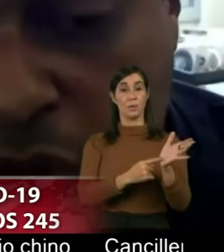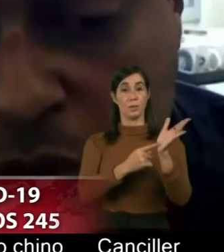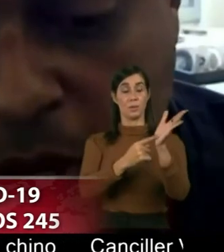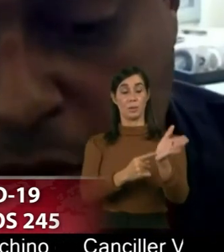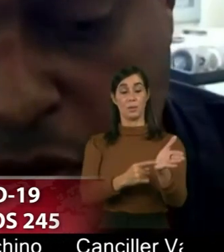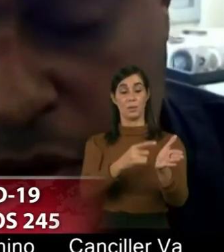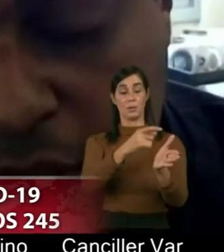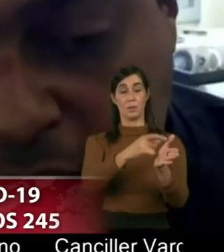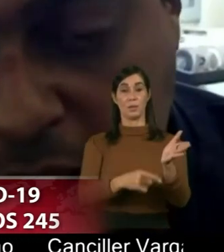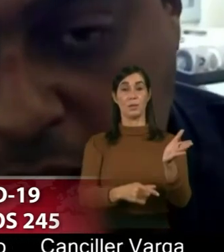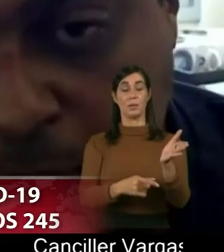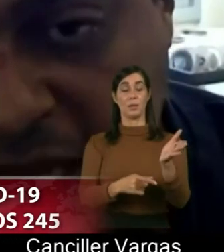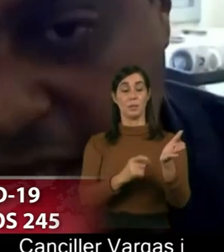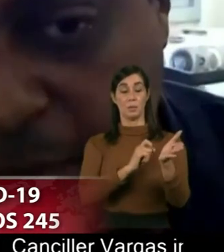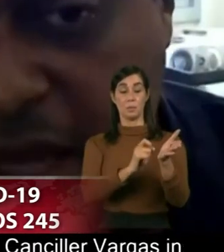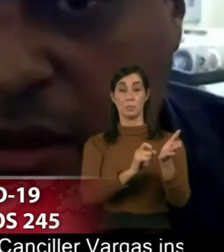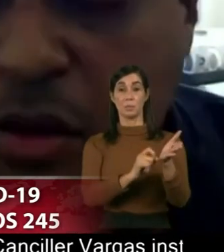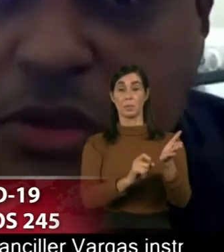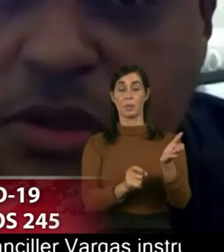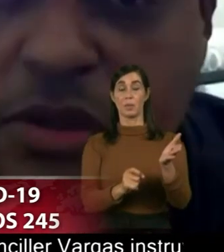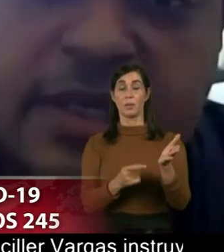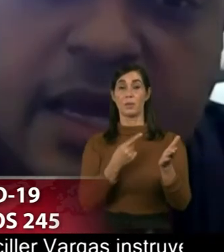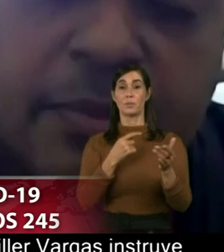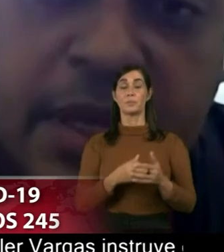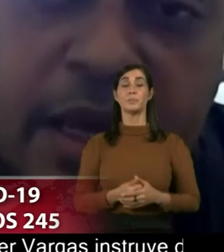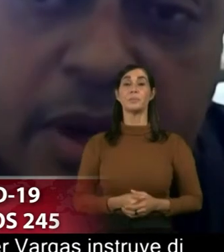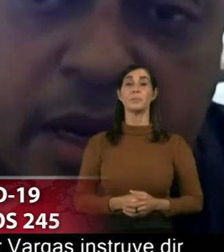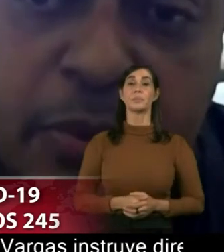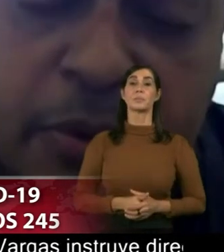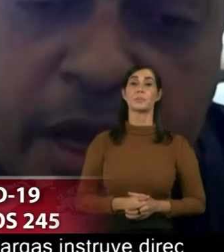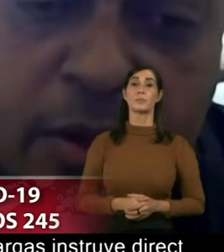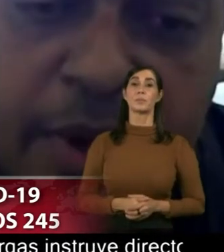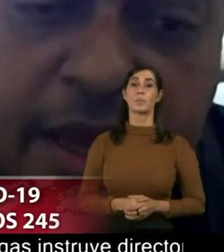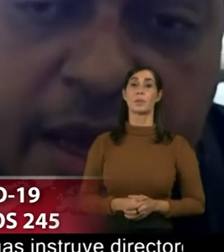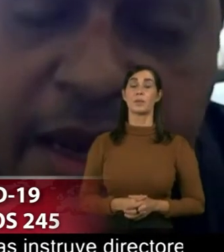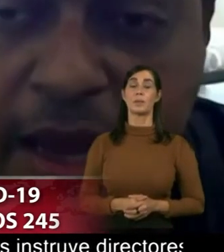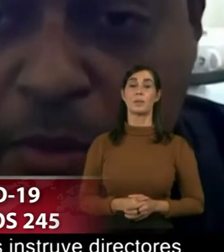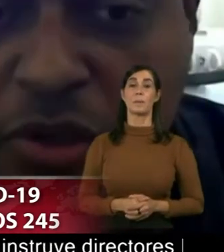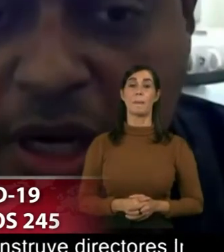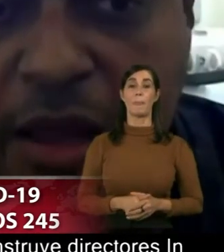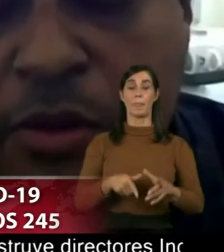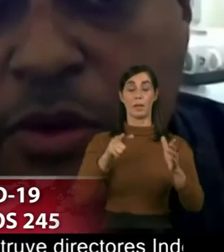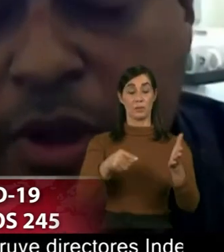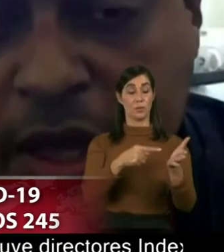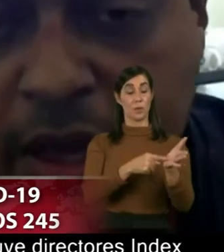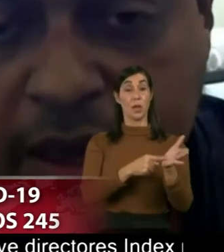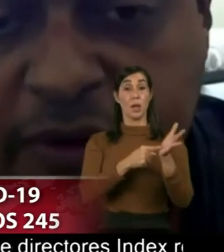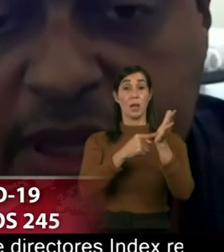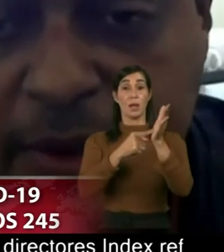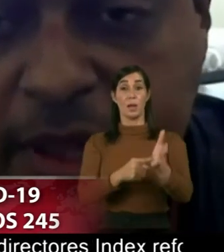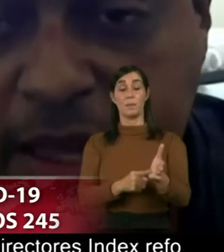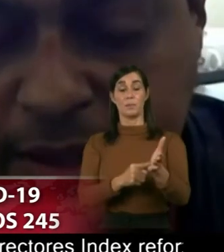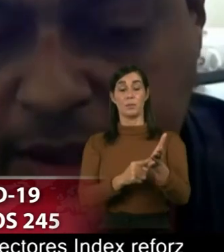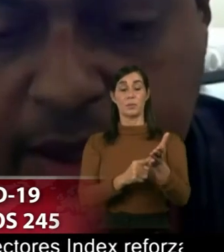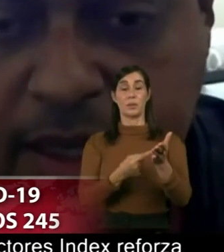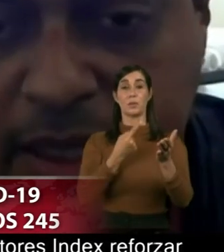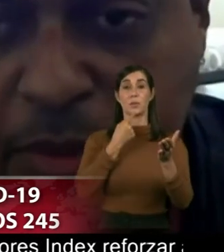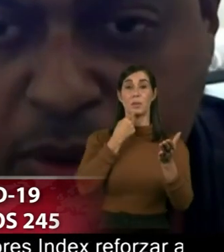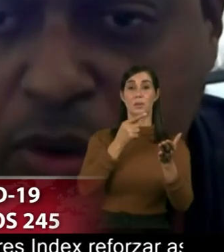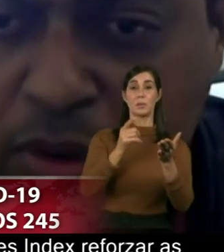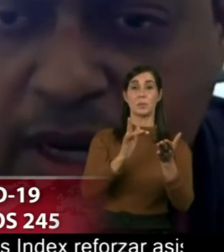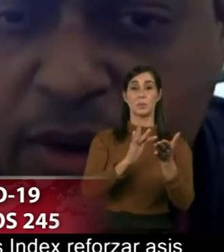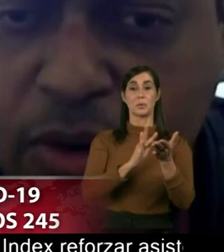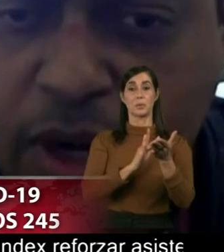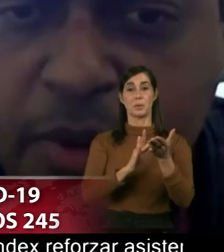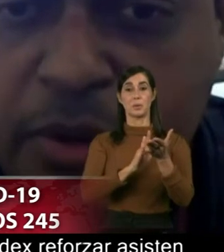muchos varios tratamientos que se han aplicado en la república dominicana han mostrado efectividad en